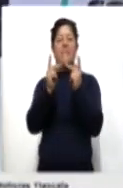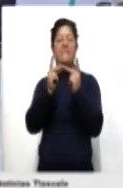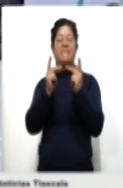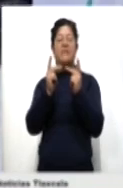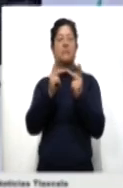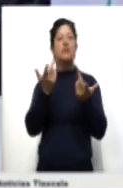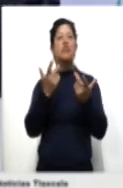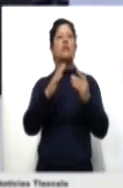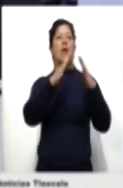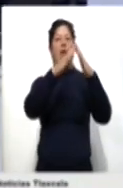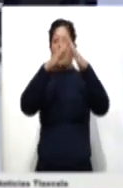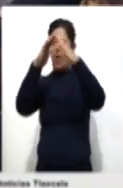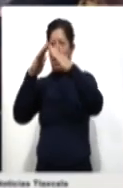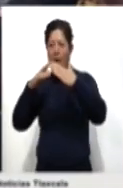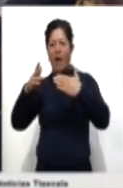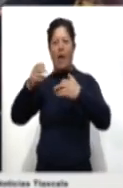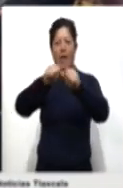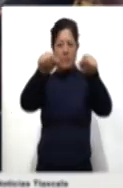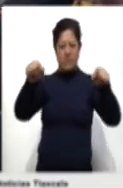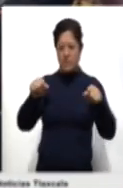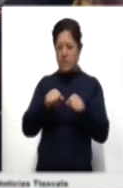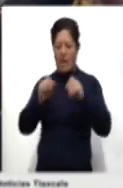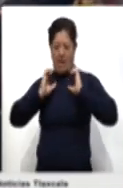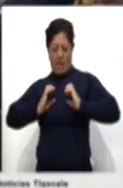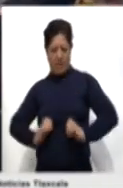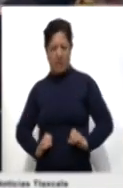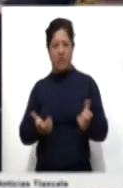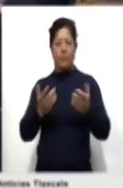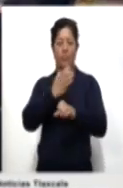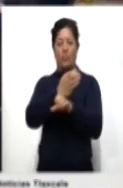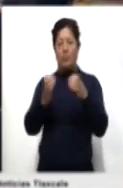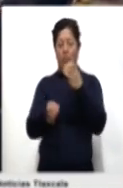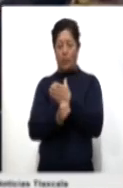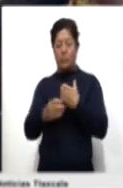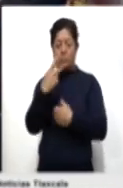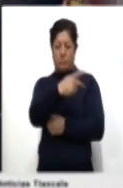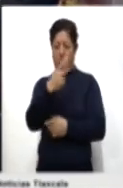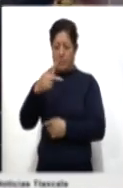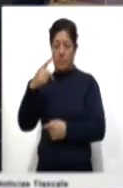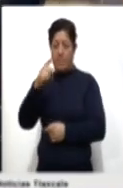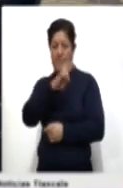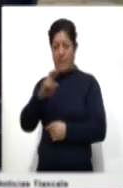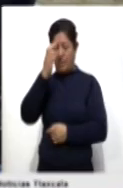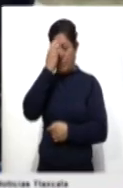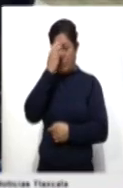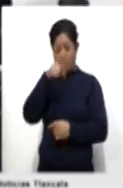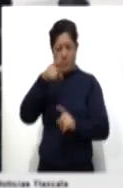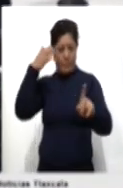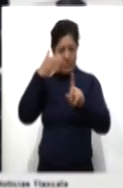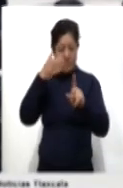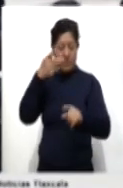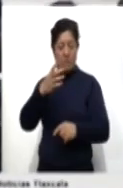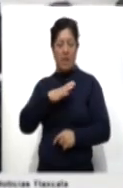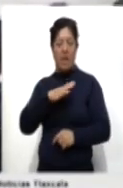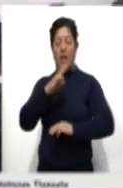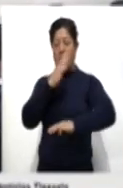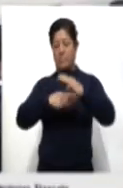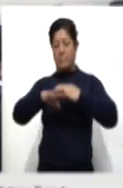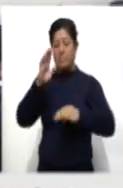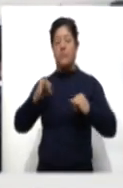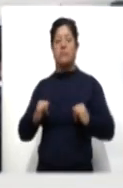instalaciones, equipo e instrumentos de trabajo de los cuerpos de seguridad para reconocer precisamente su desempeño